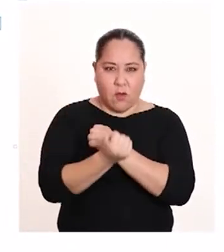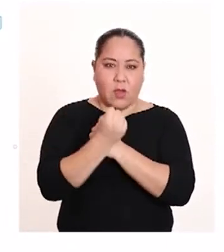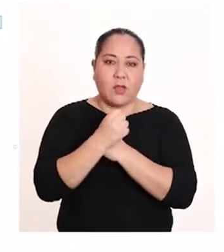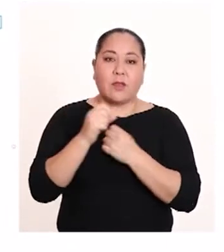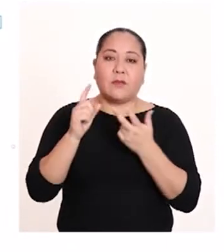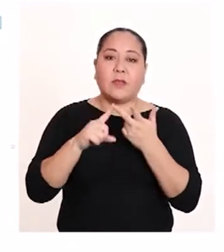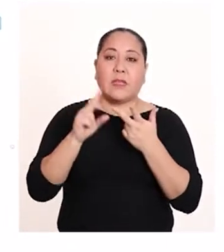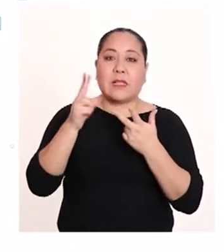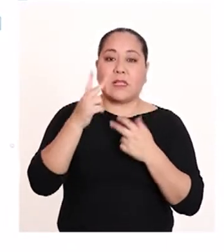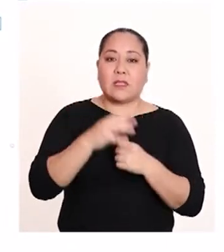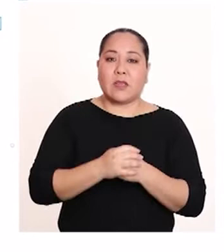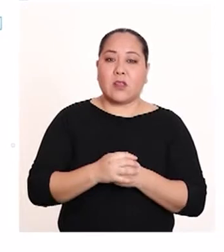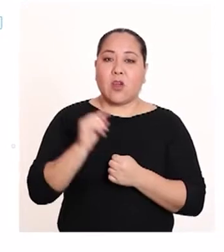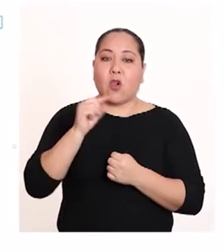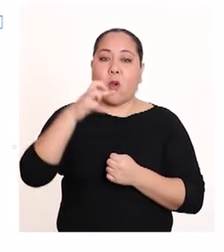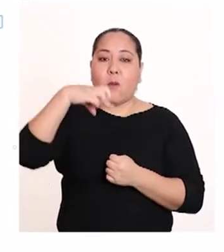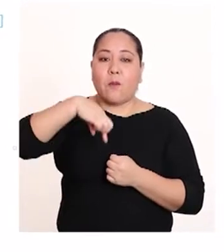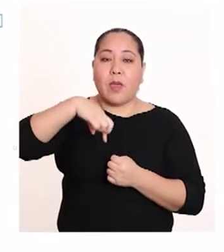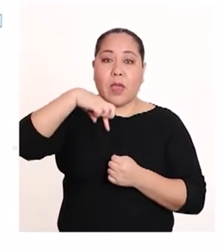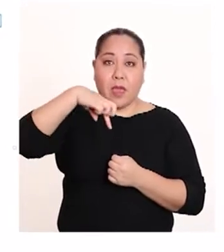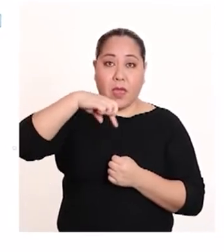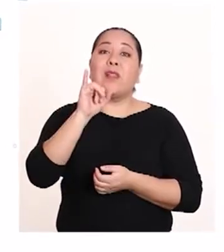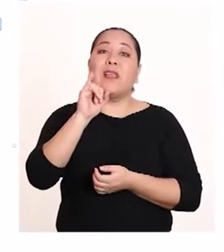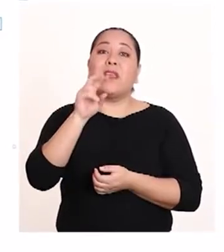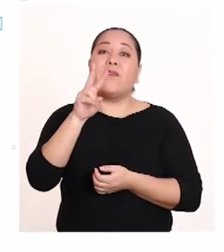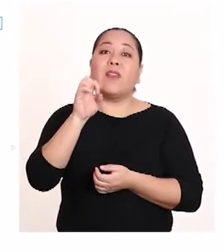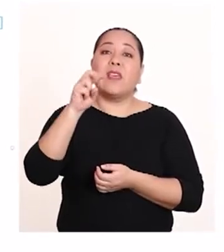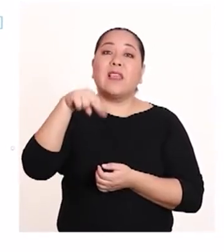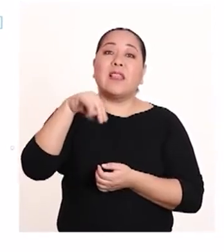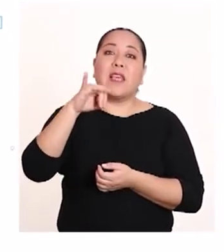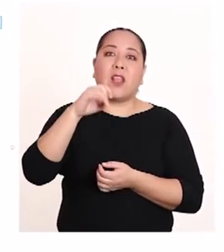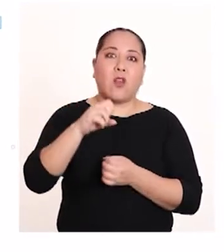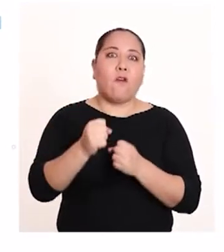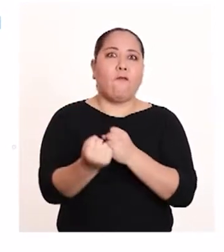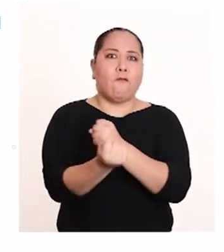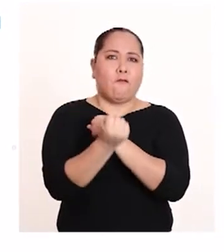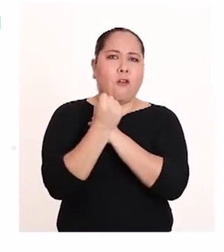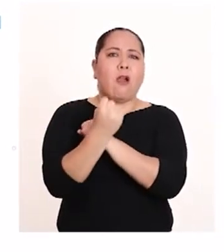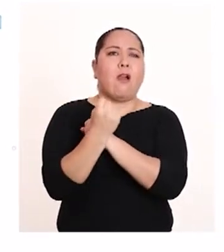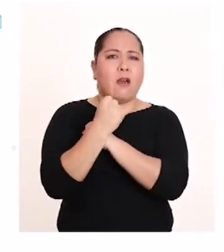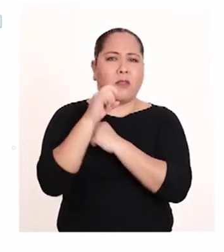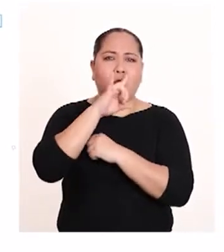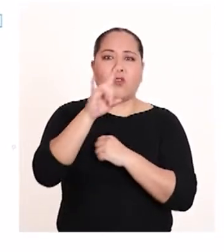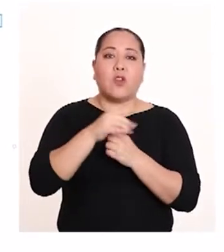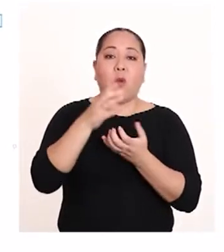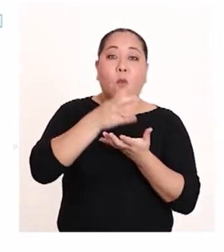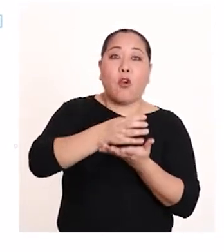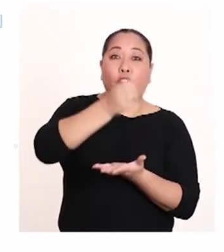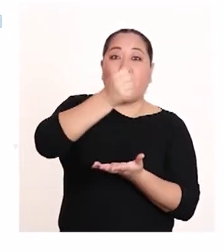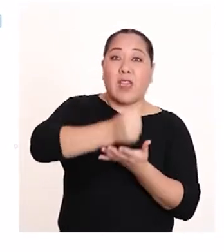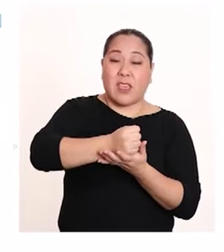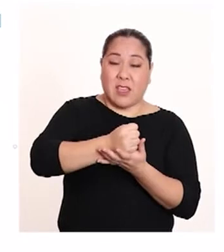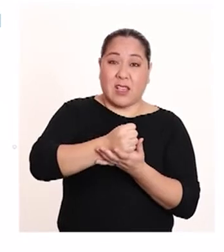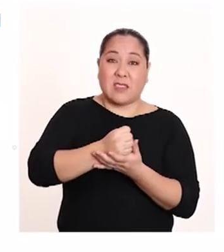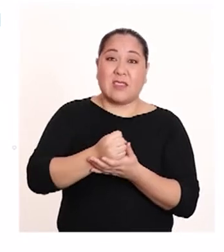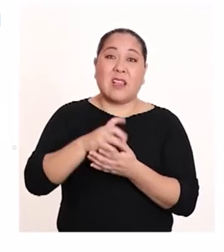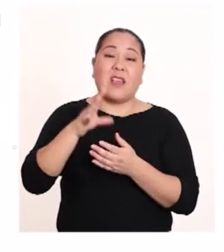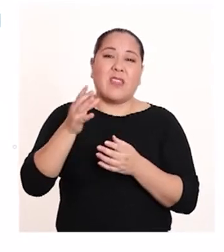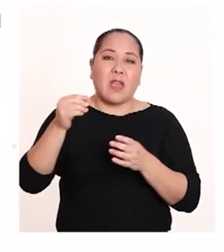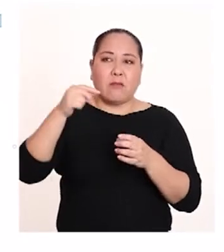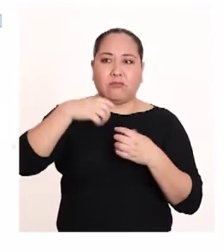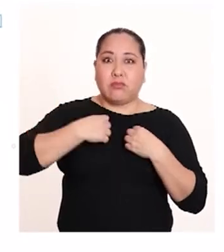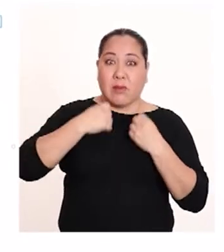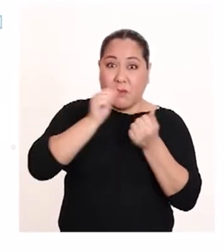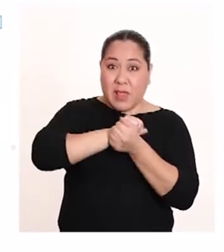El 3 es UV o PVC, es muy resistente y utilizado para botellas de detergente,